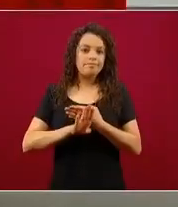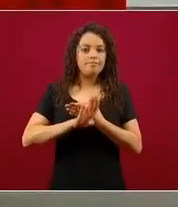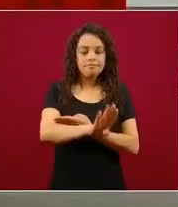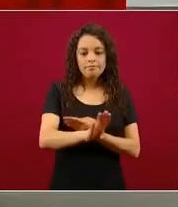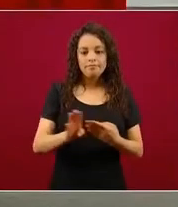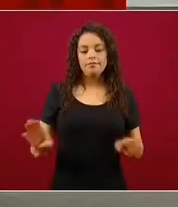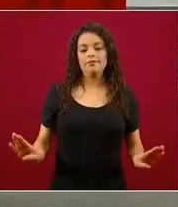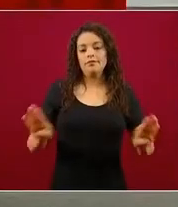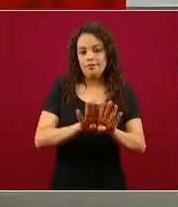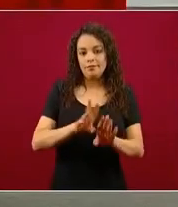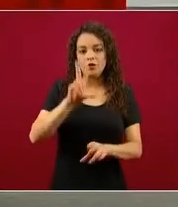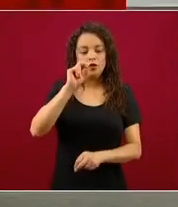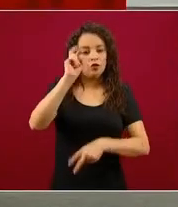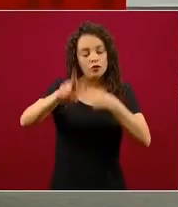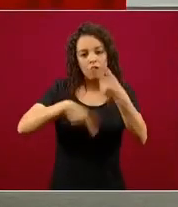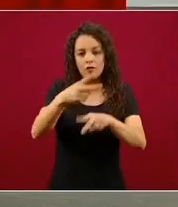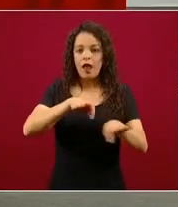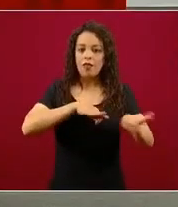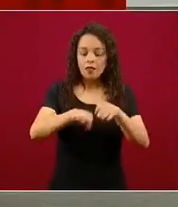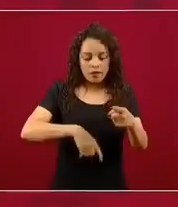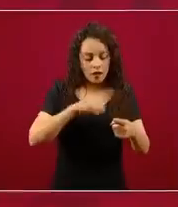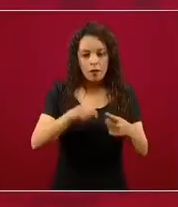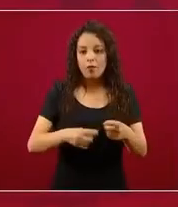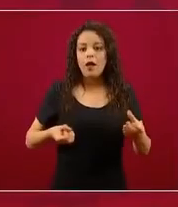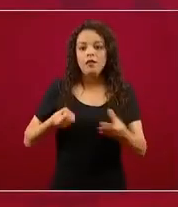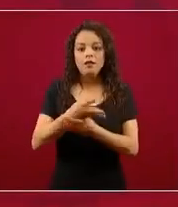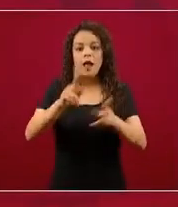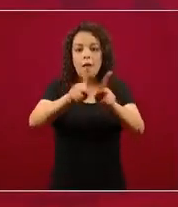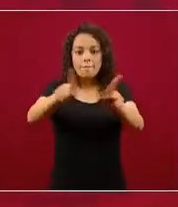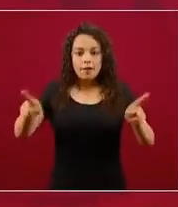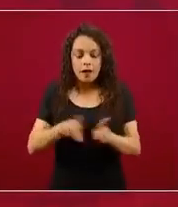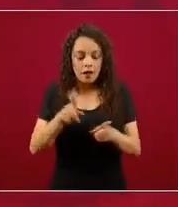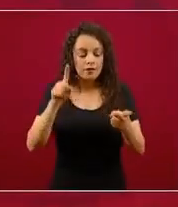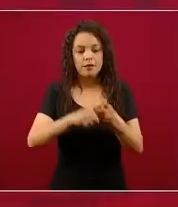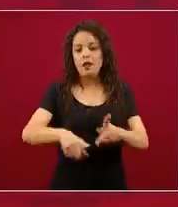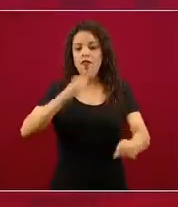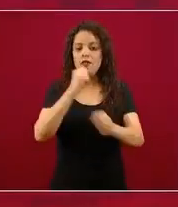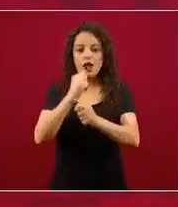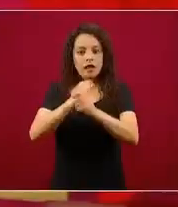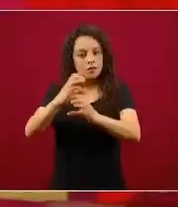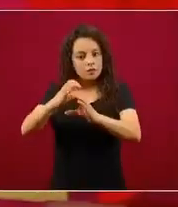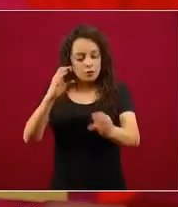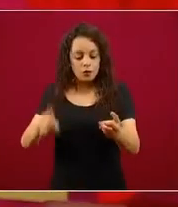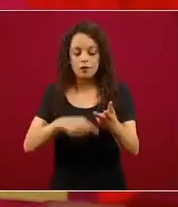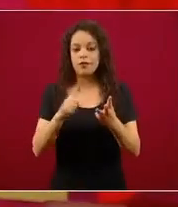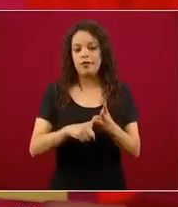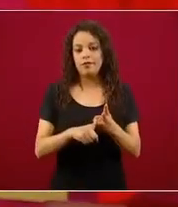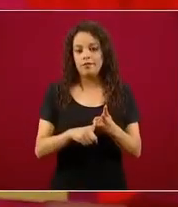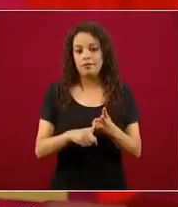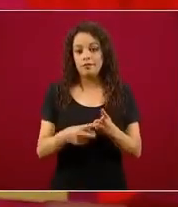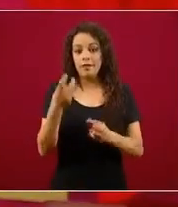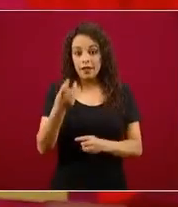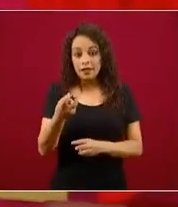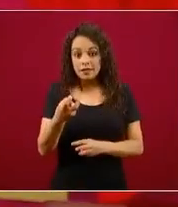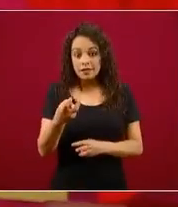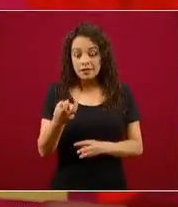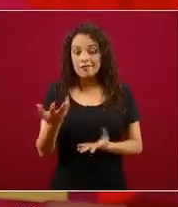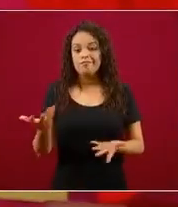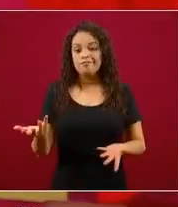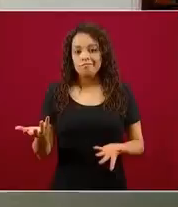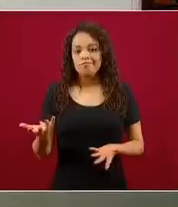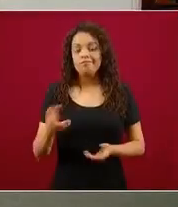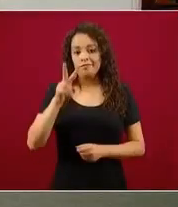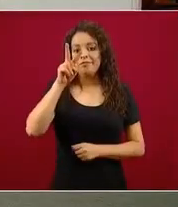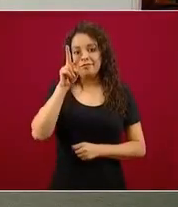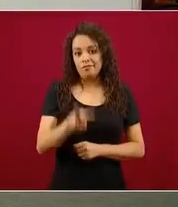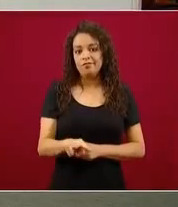la escuela, las plazas públicas, el transporte, etcétera. Y eso irremediablemente tiene una consecuencia no